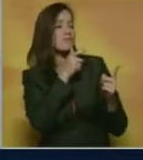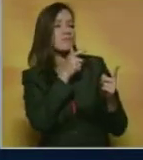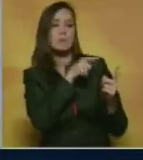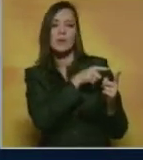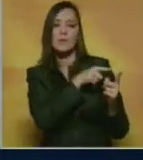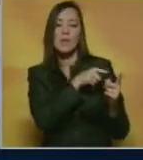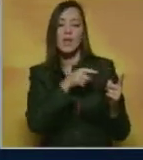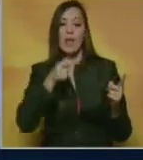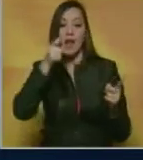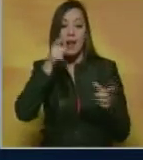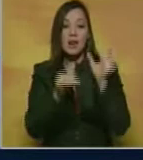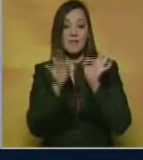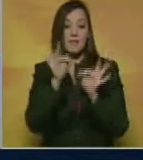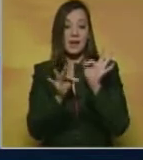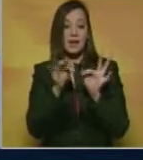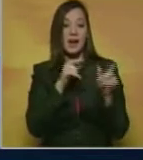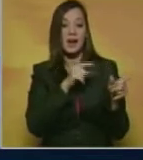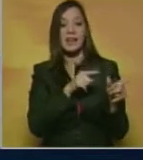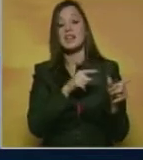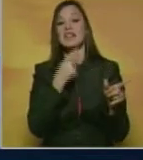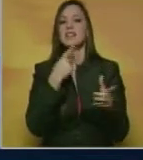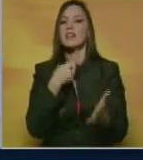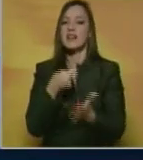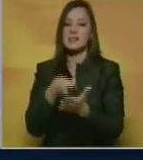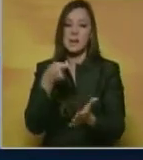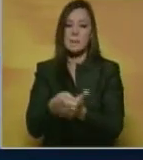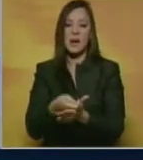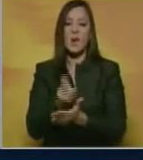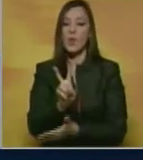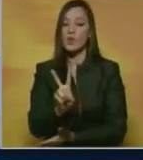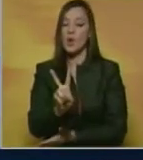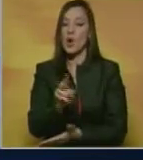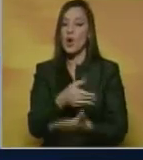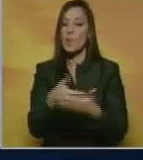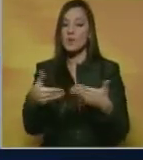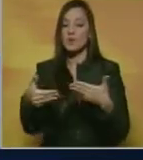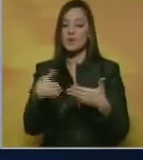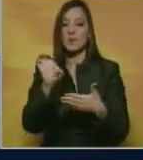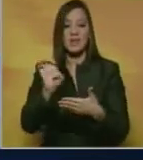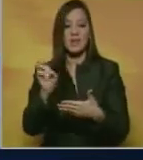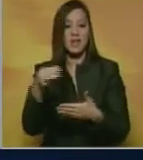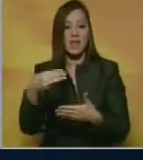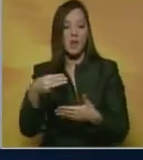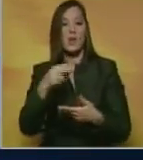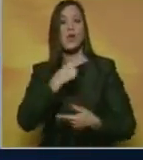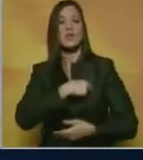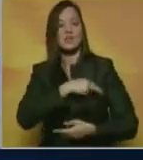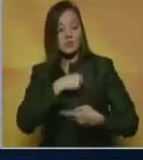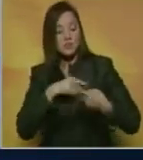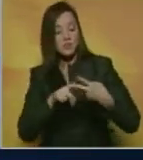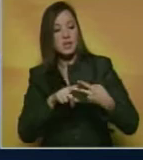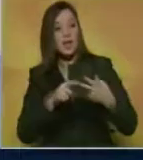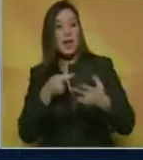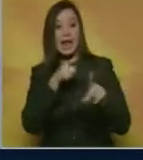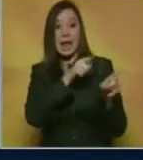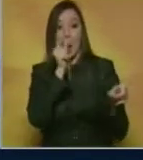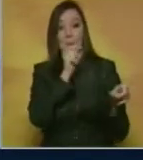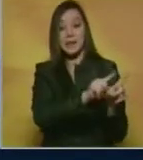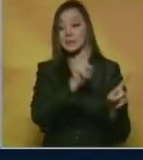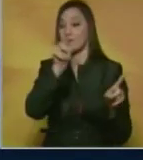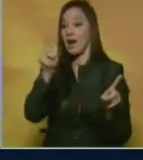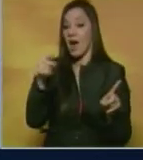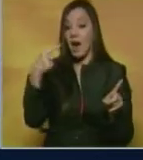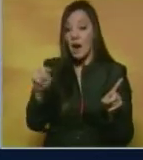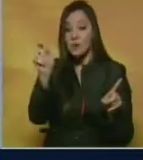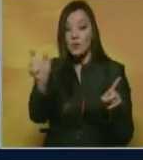Entre otras cosas, se habla de un supuesto pago irregular de dos millones de euros de francos suizos a Michel Platini, actual